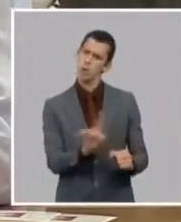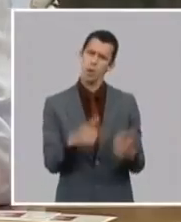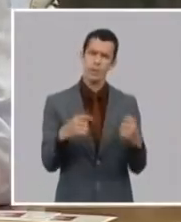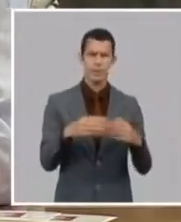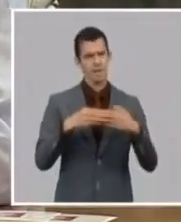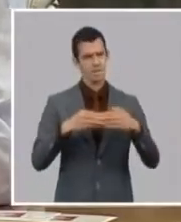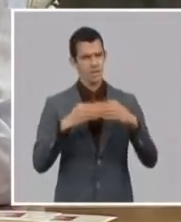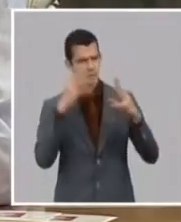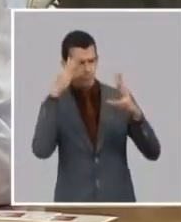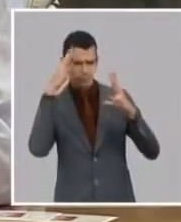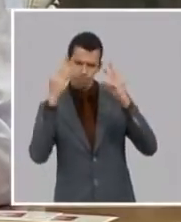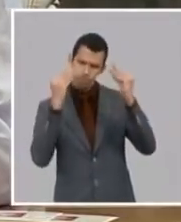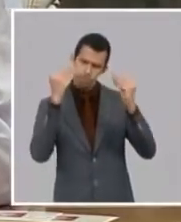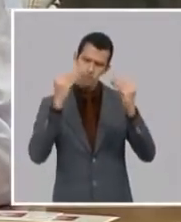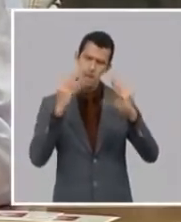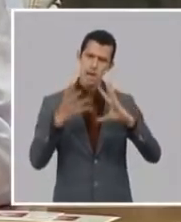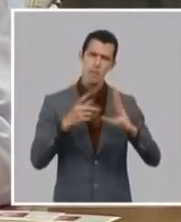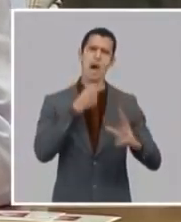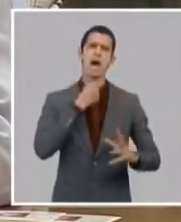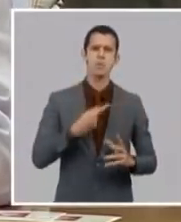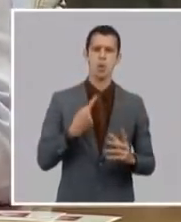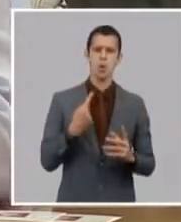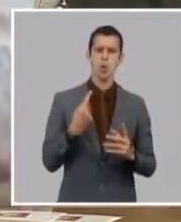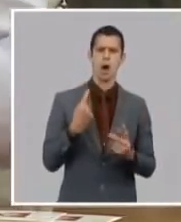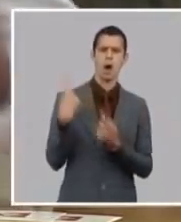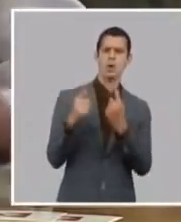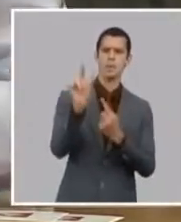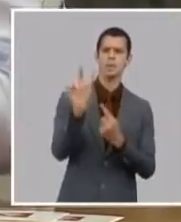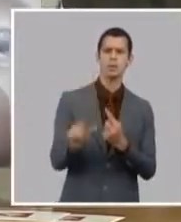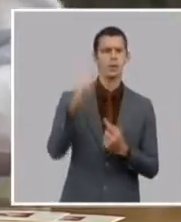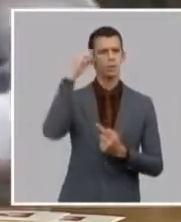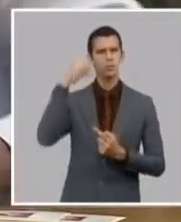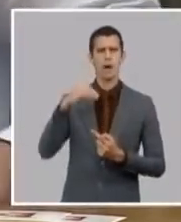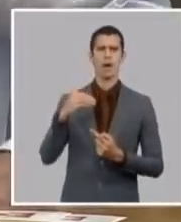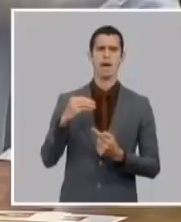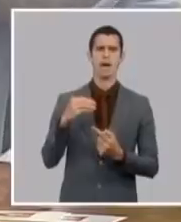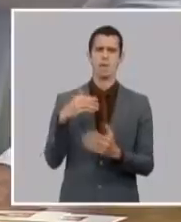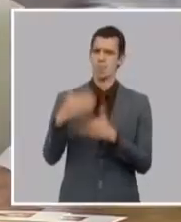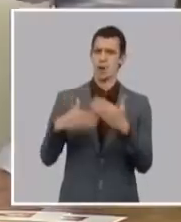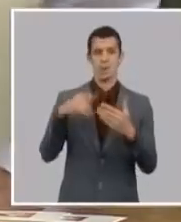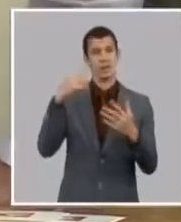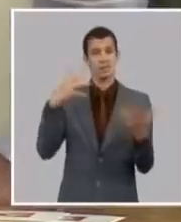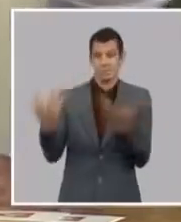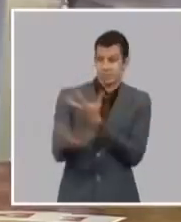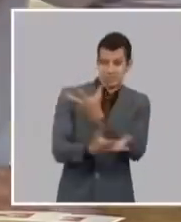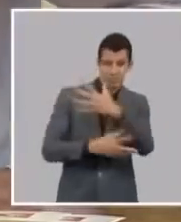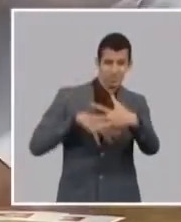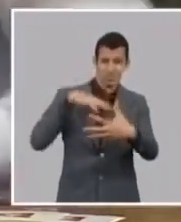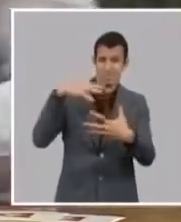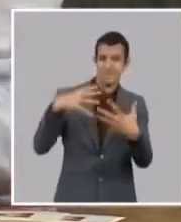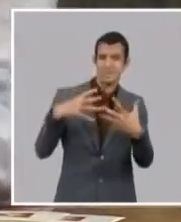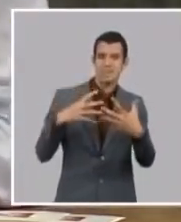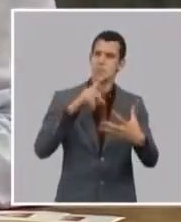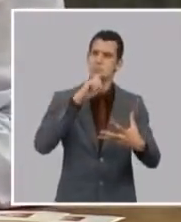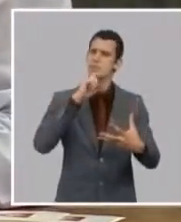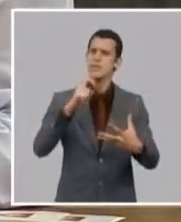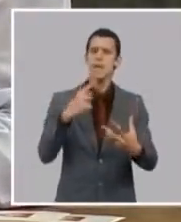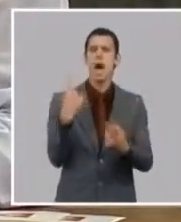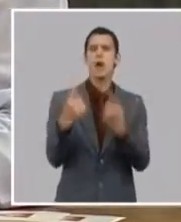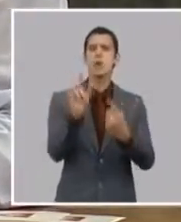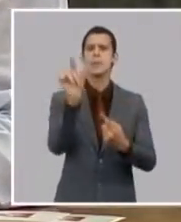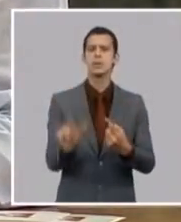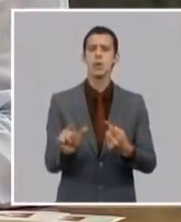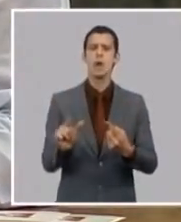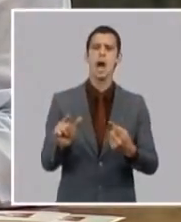también a lo mejor habrá que pedir alguna disculpa con alguien que en medio de toda la confusión que se arma en sucesos como esta haya